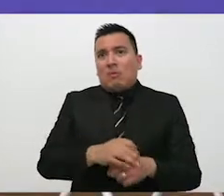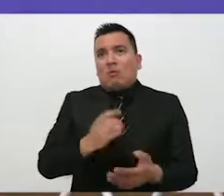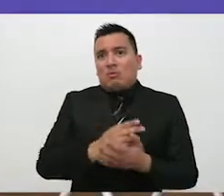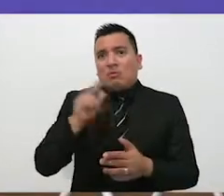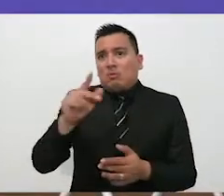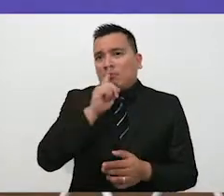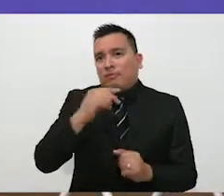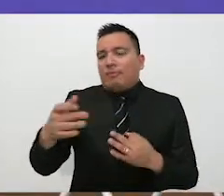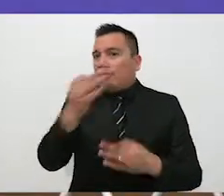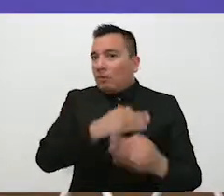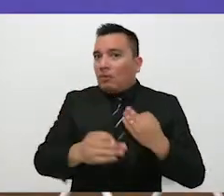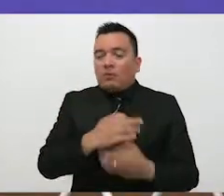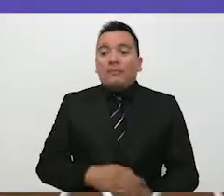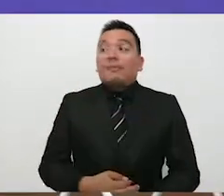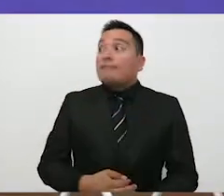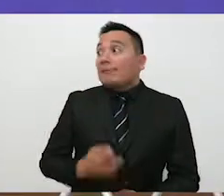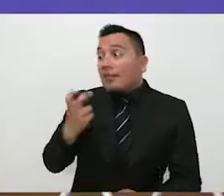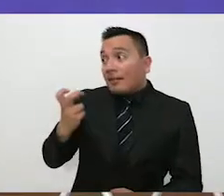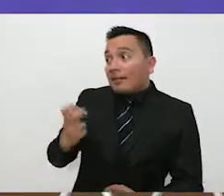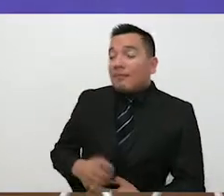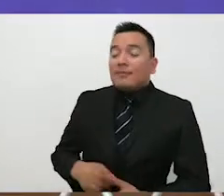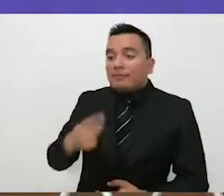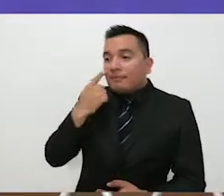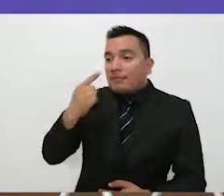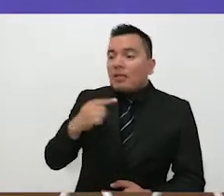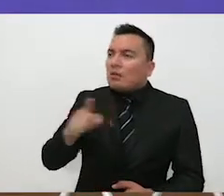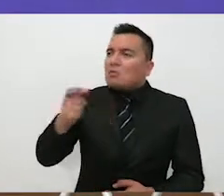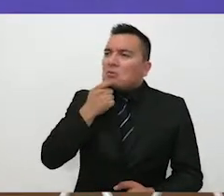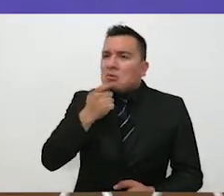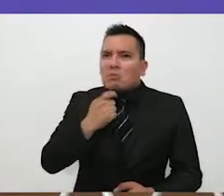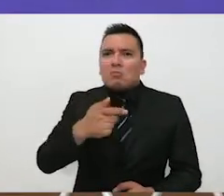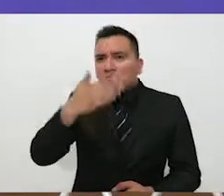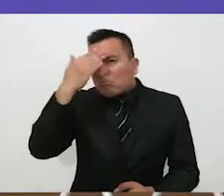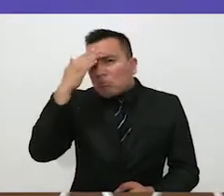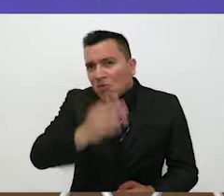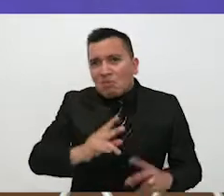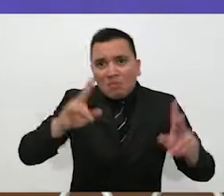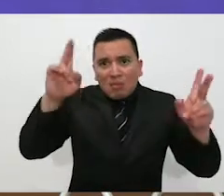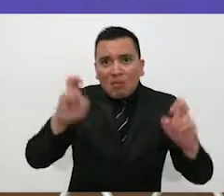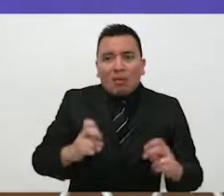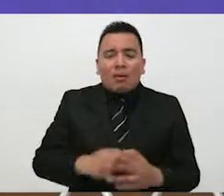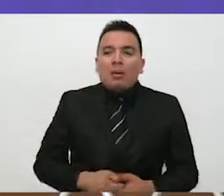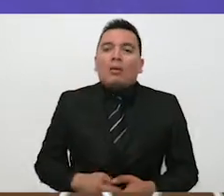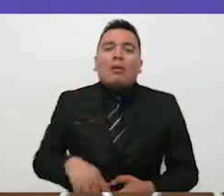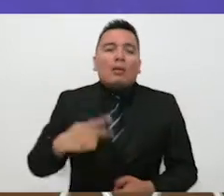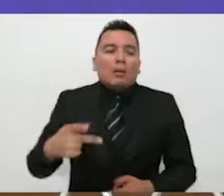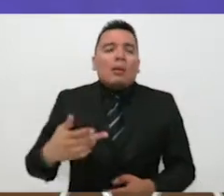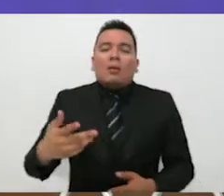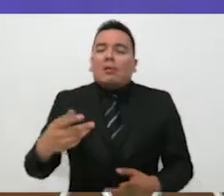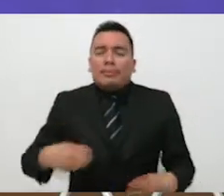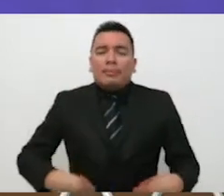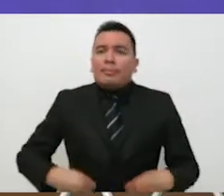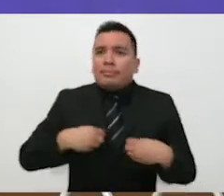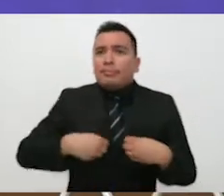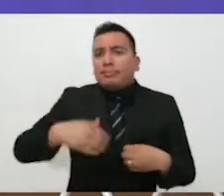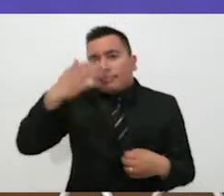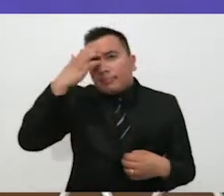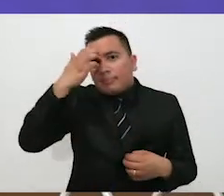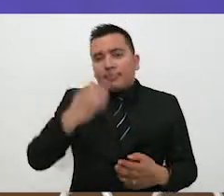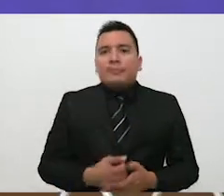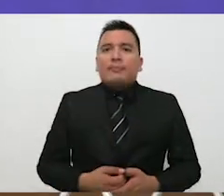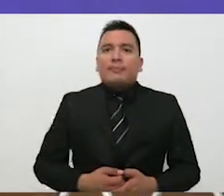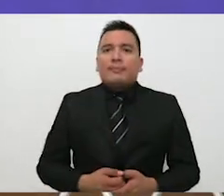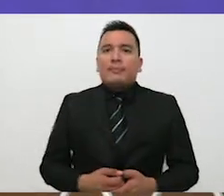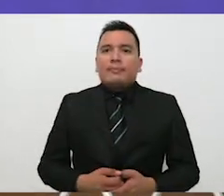Así es. Ellos hablan de temáticas que les afectan directamente en su entorno, que les afecta directamente en su